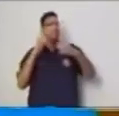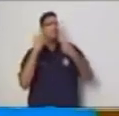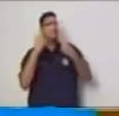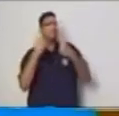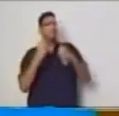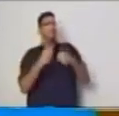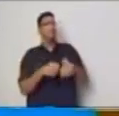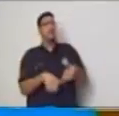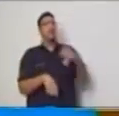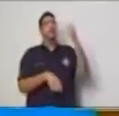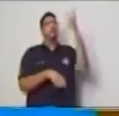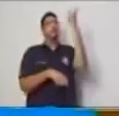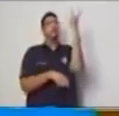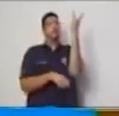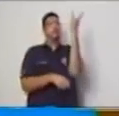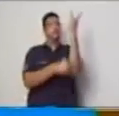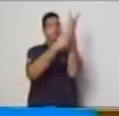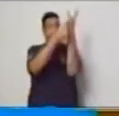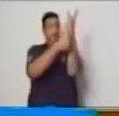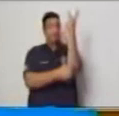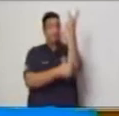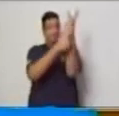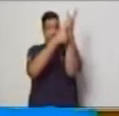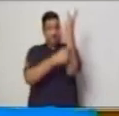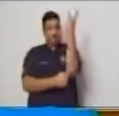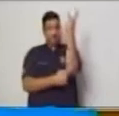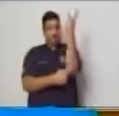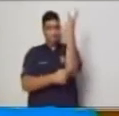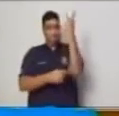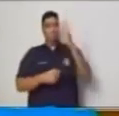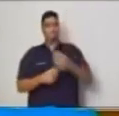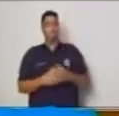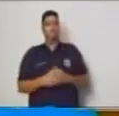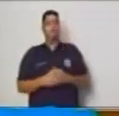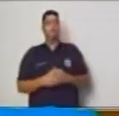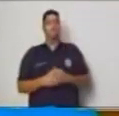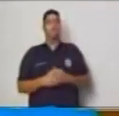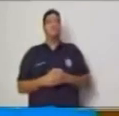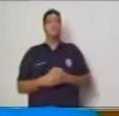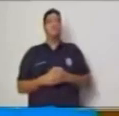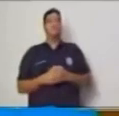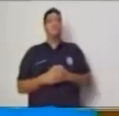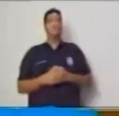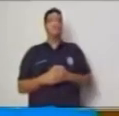el punto para la ubicación